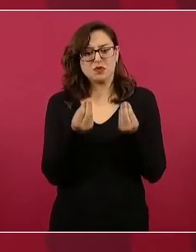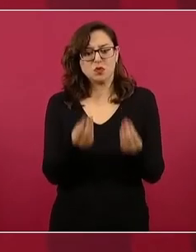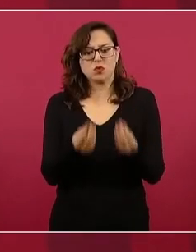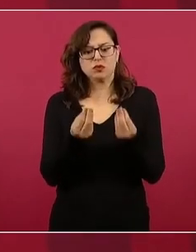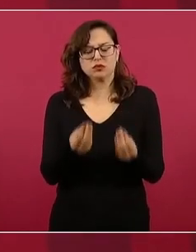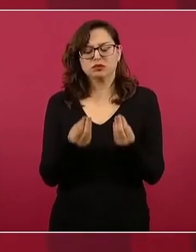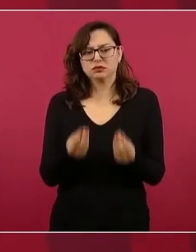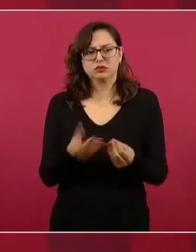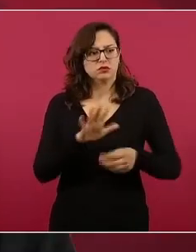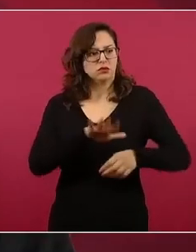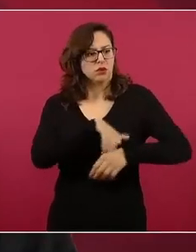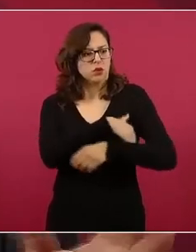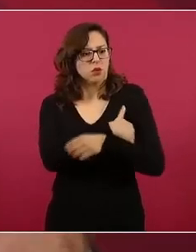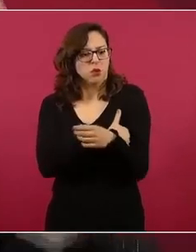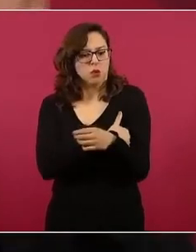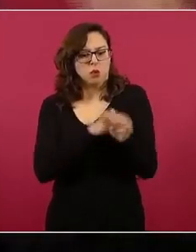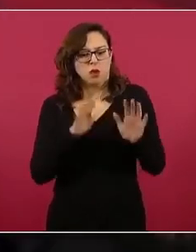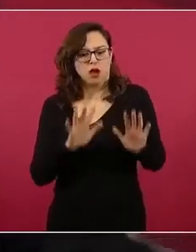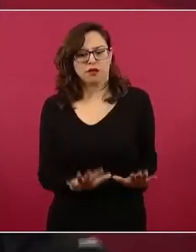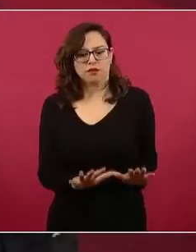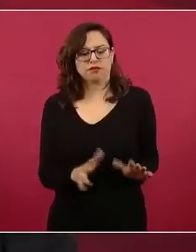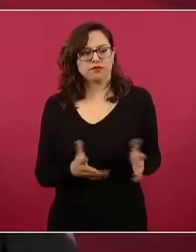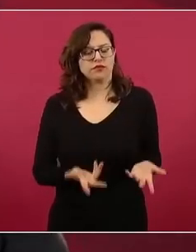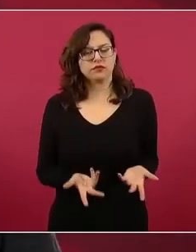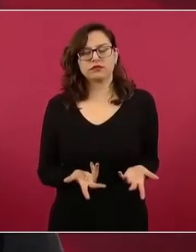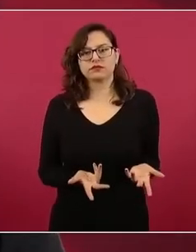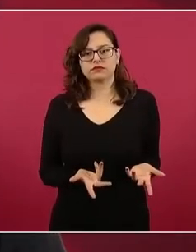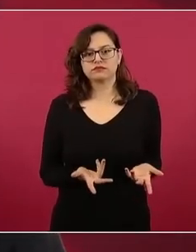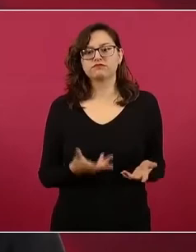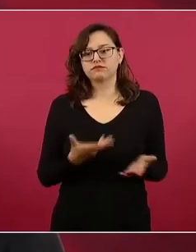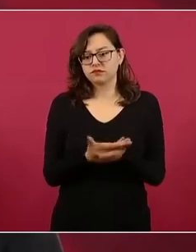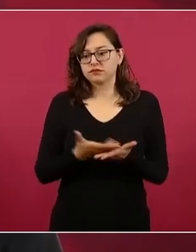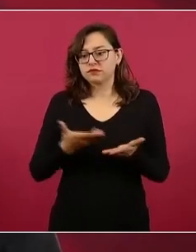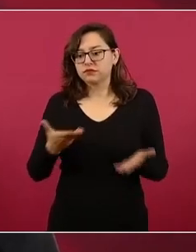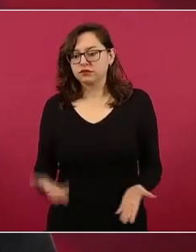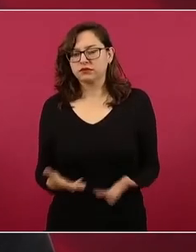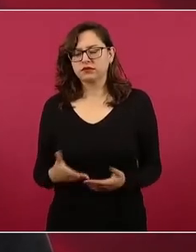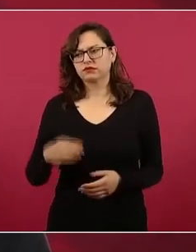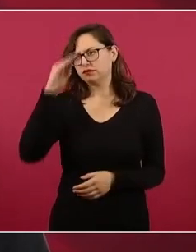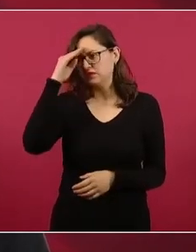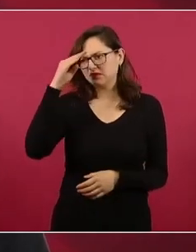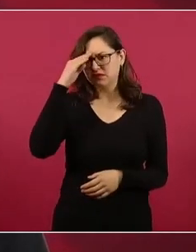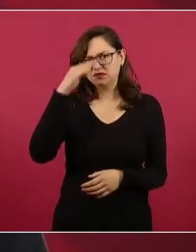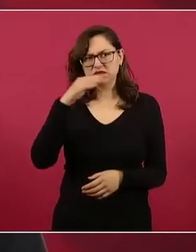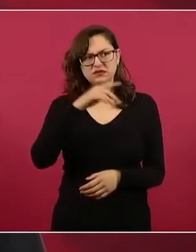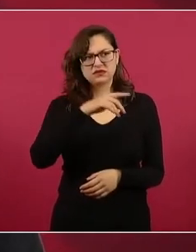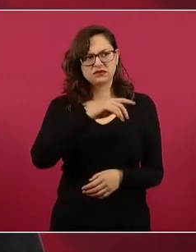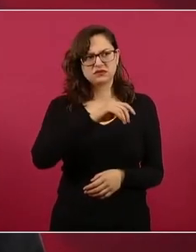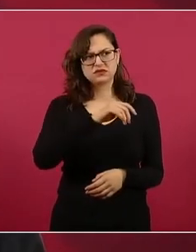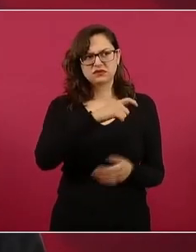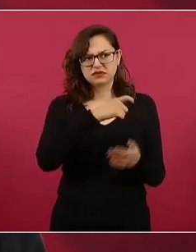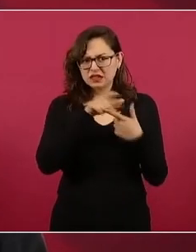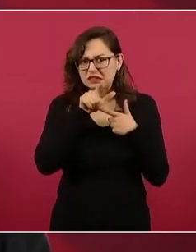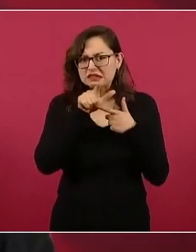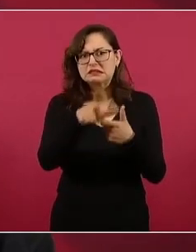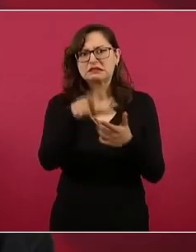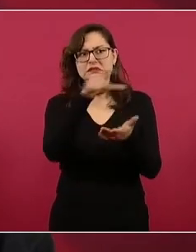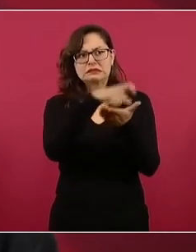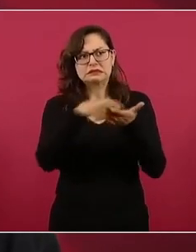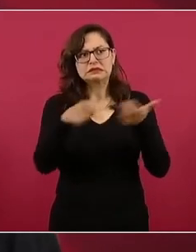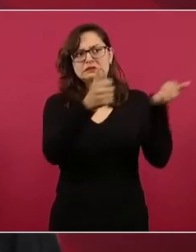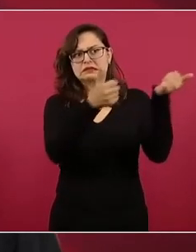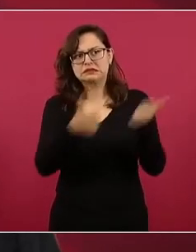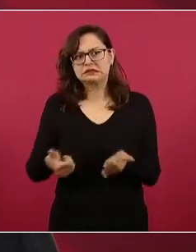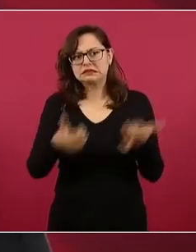que se paga con el dinero de todos los mexicanos y también